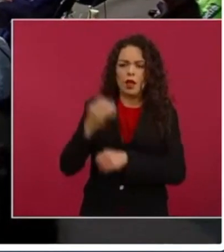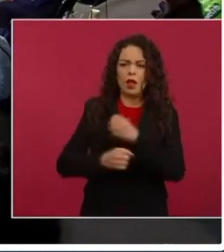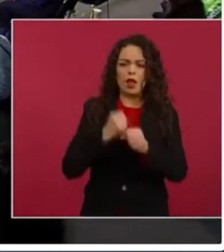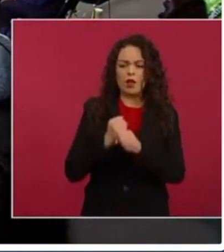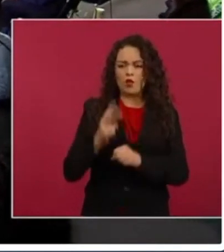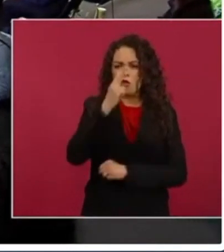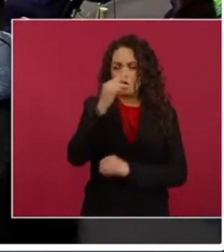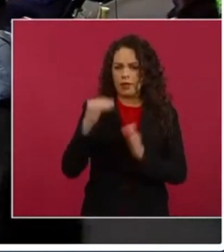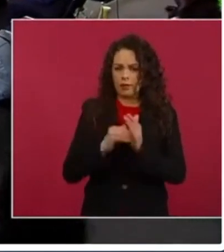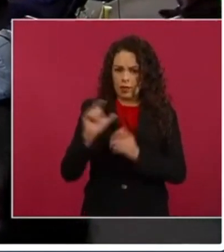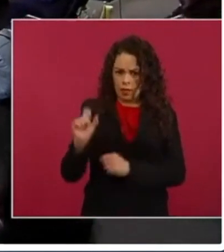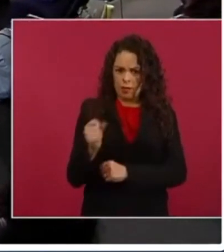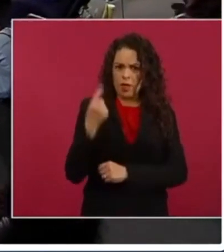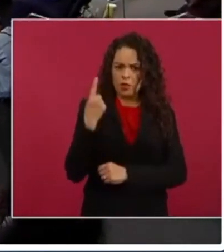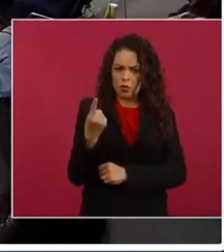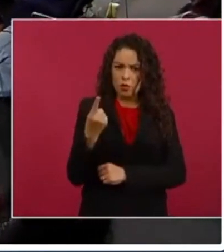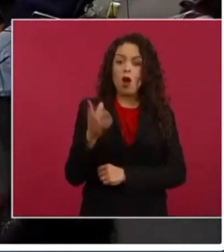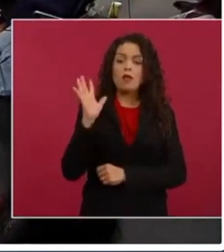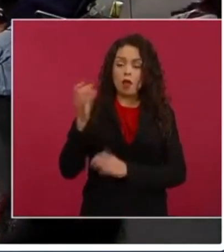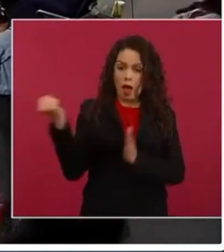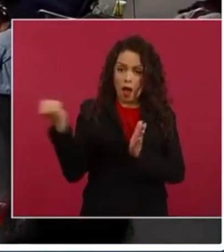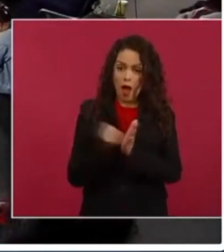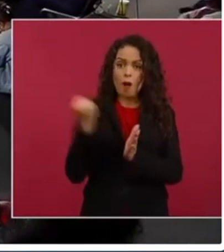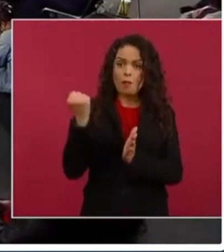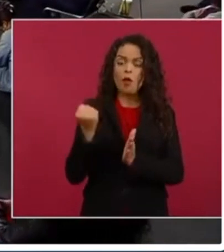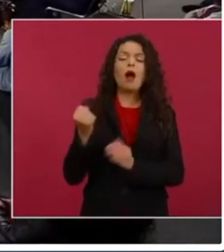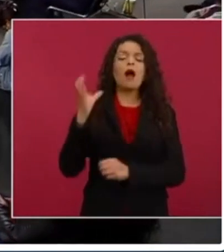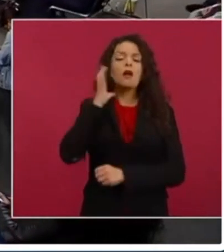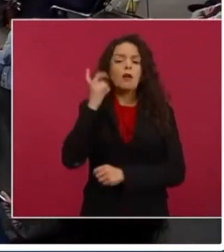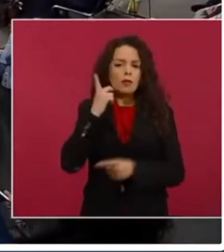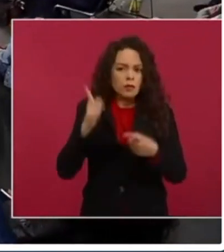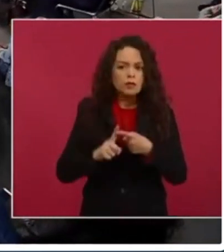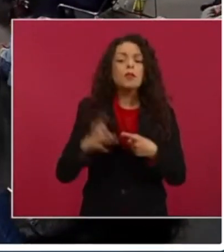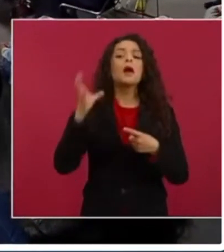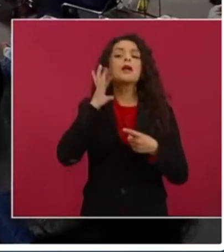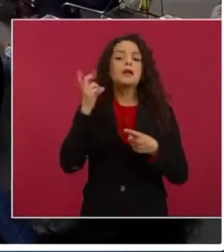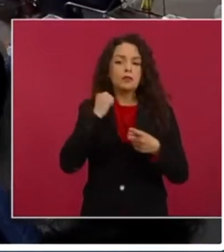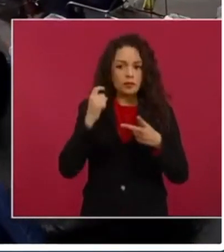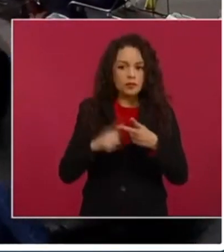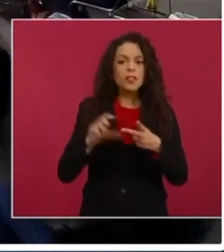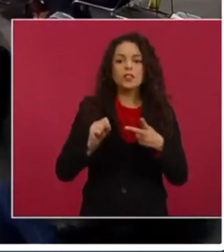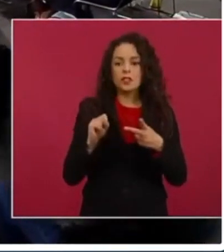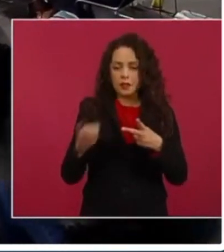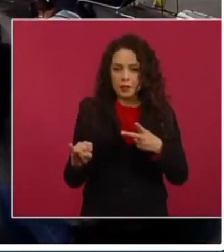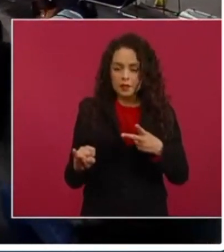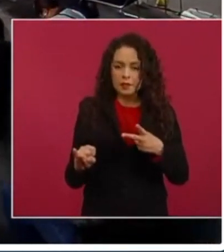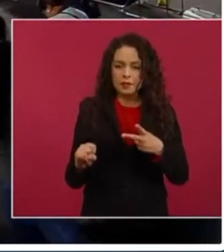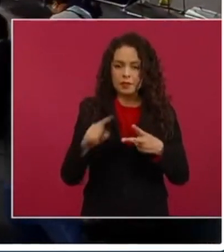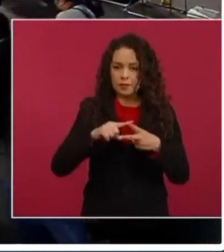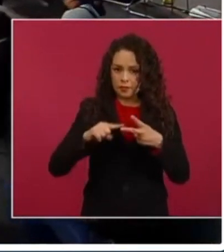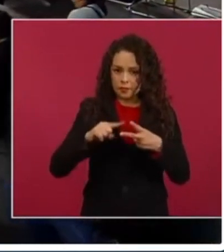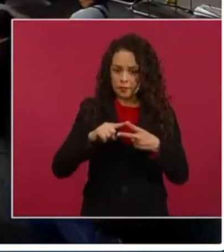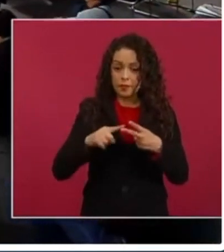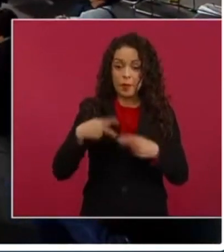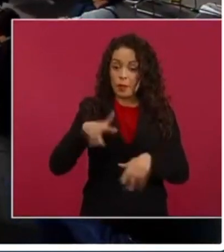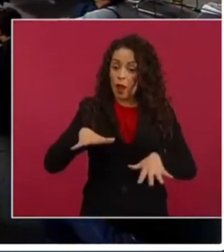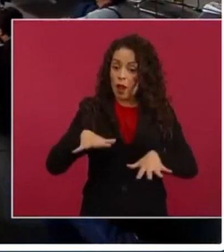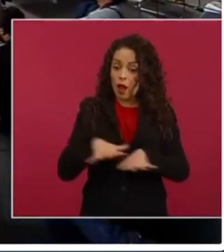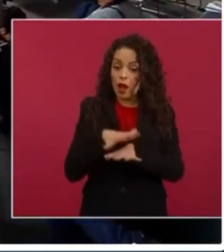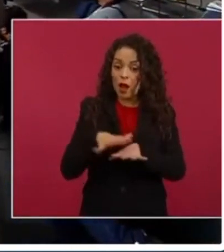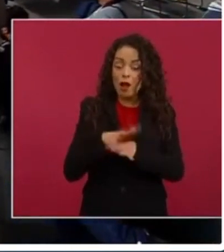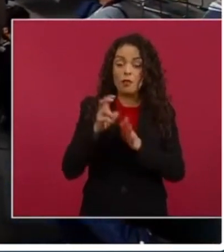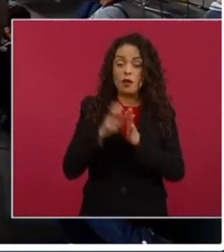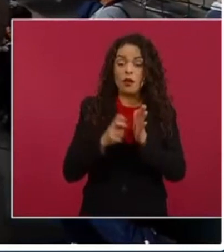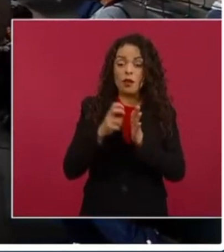fue aprobada por la Cámara de Diputados y también por la Cámara de Senadores. Sin embargo, pues estas modificaciones que